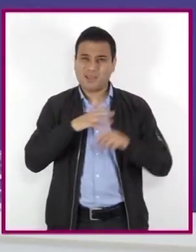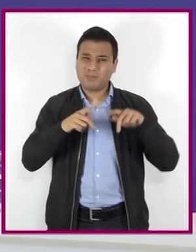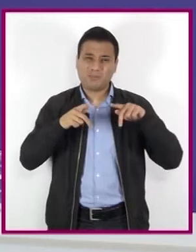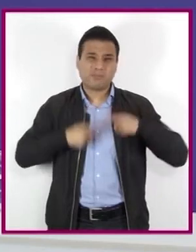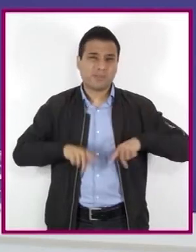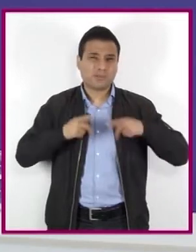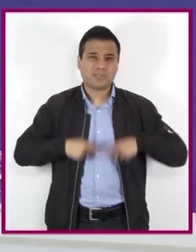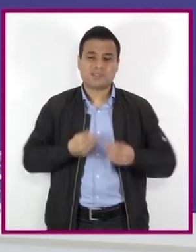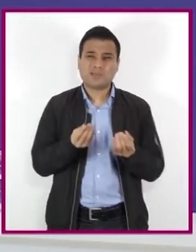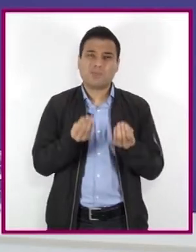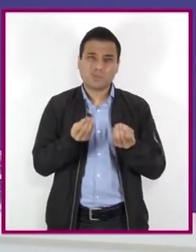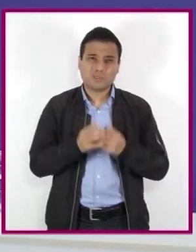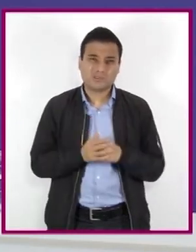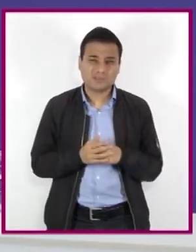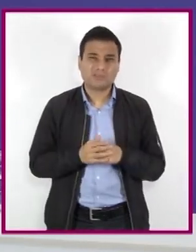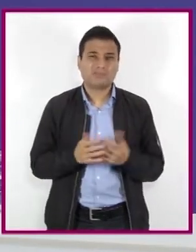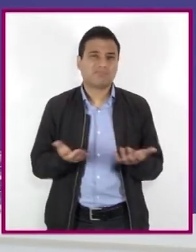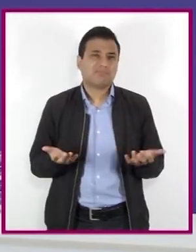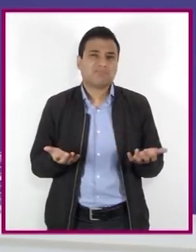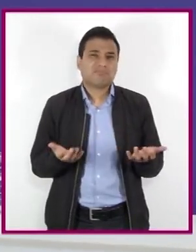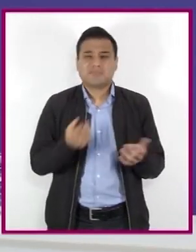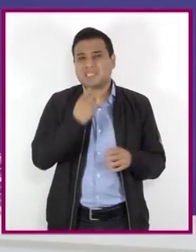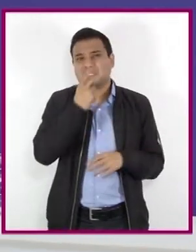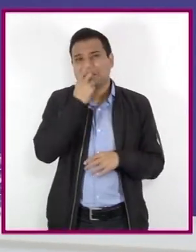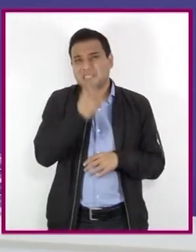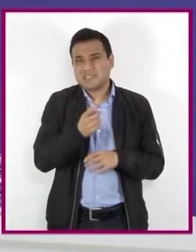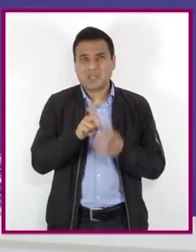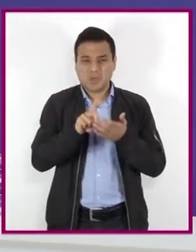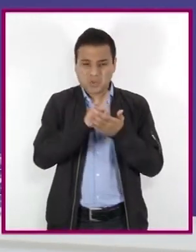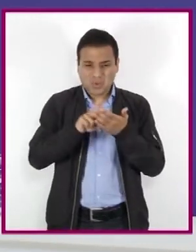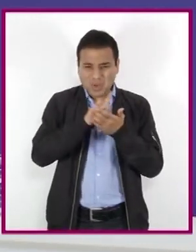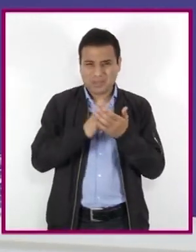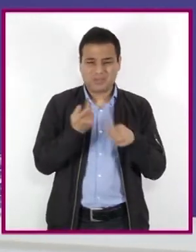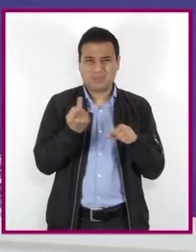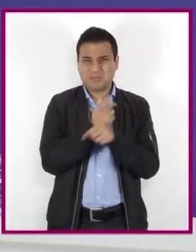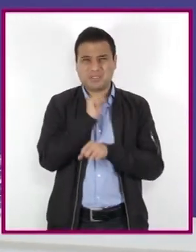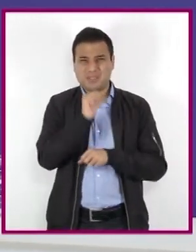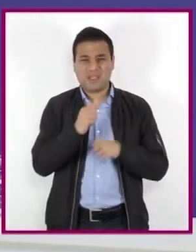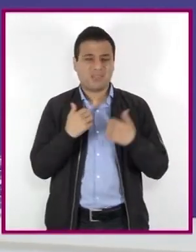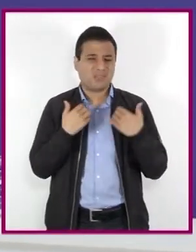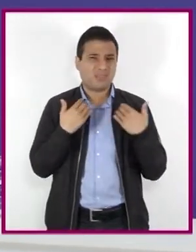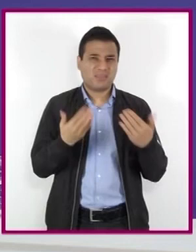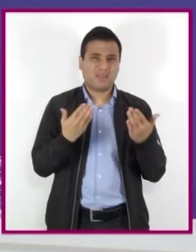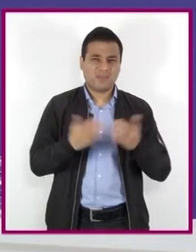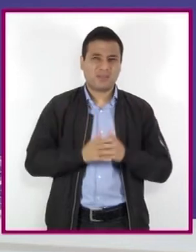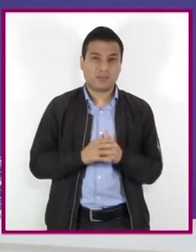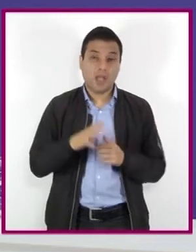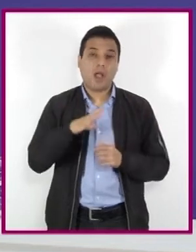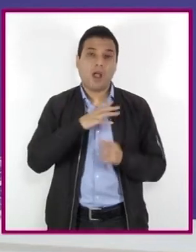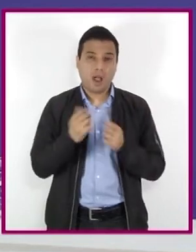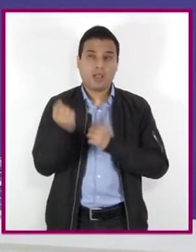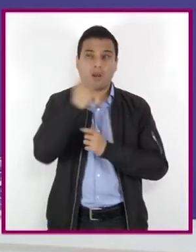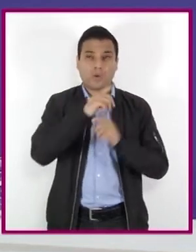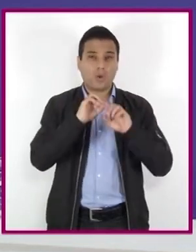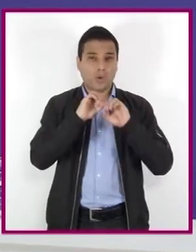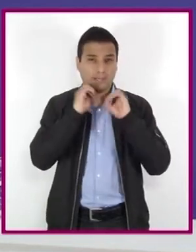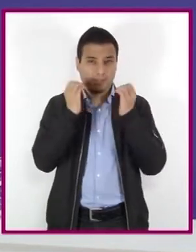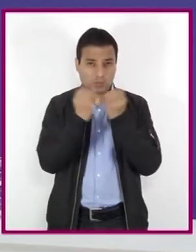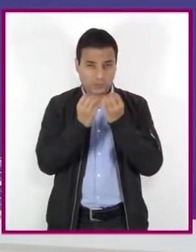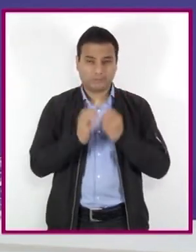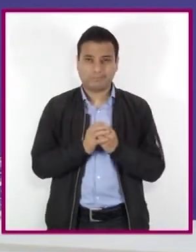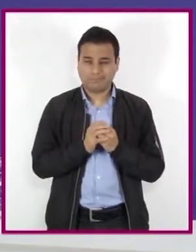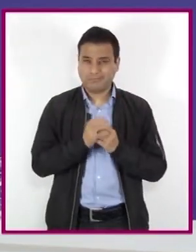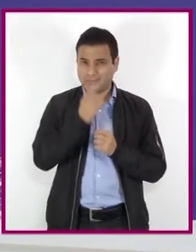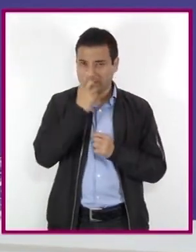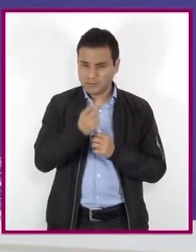especialmente los usuarios de las drogas, que cree que estas no son dañinas. Incluso hay organizaciones civiles que proponen